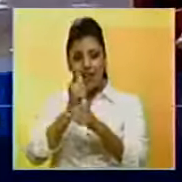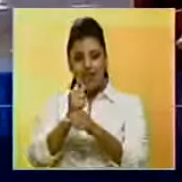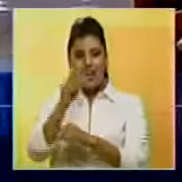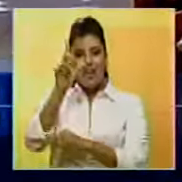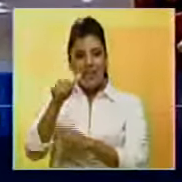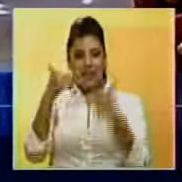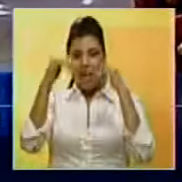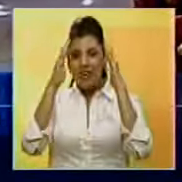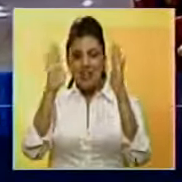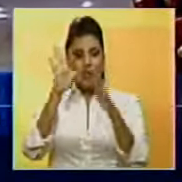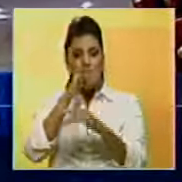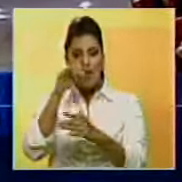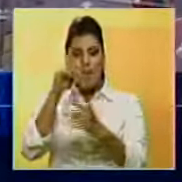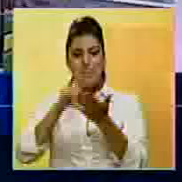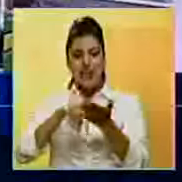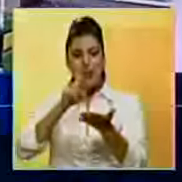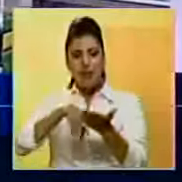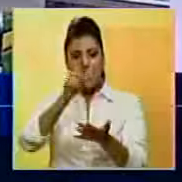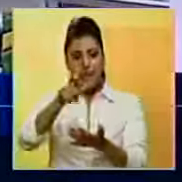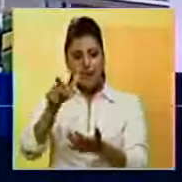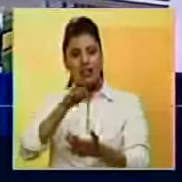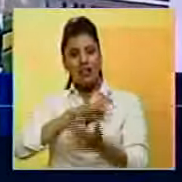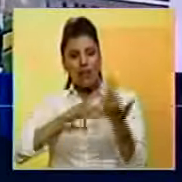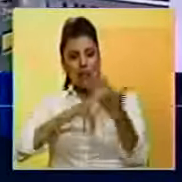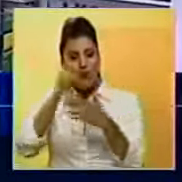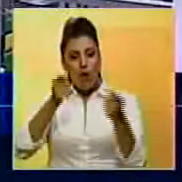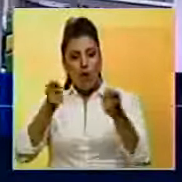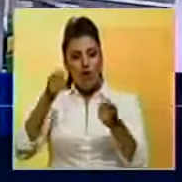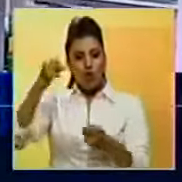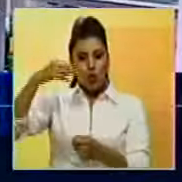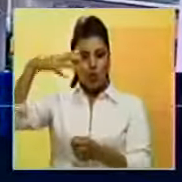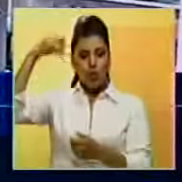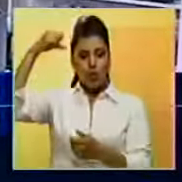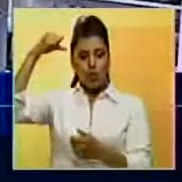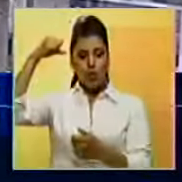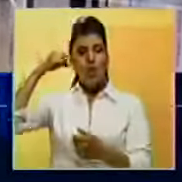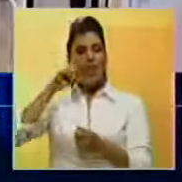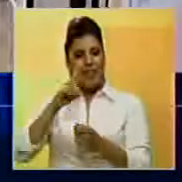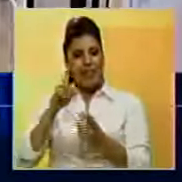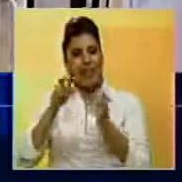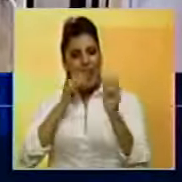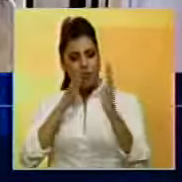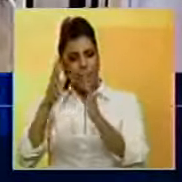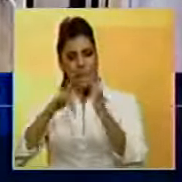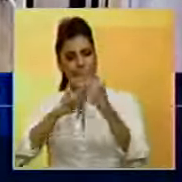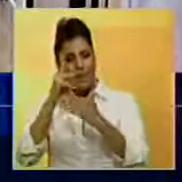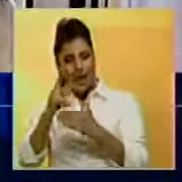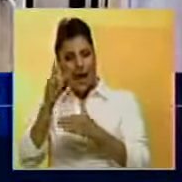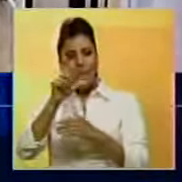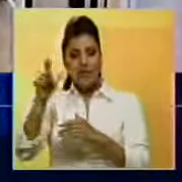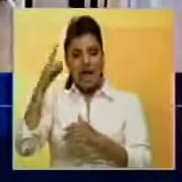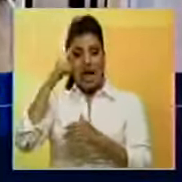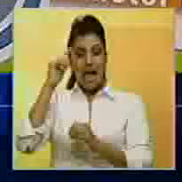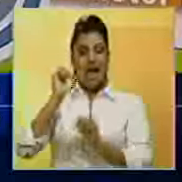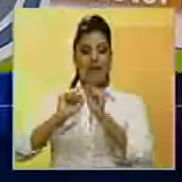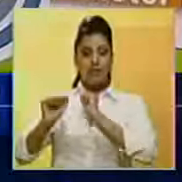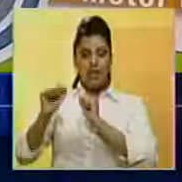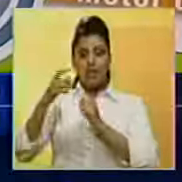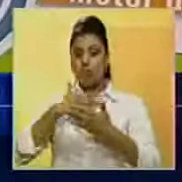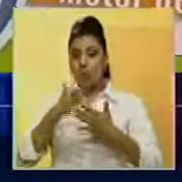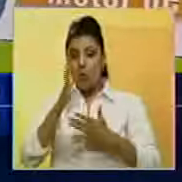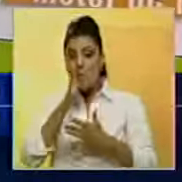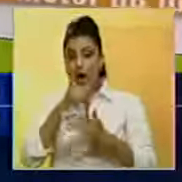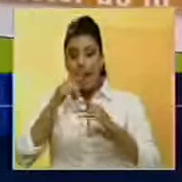y desatención a miles de consumidores. Señalan que un plan de racionamiento preciso y confiable hará posible que los productores del campo que no